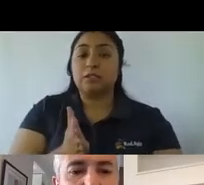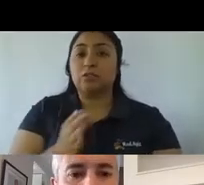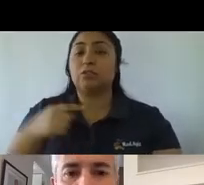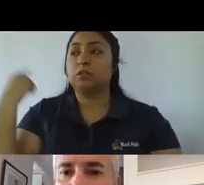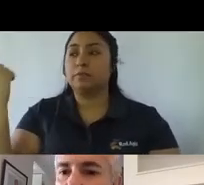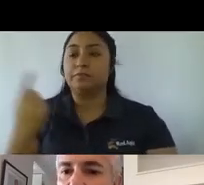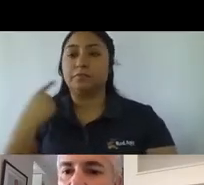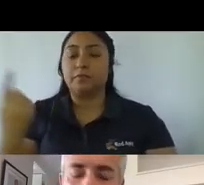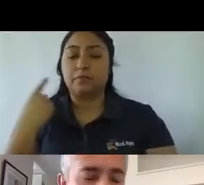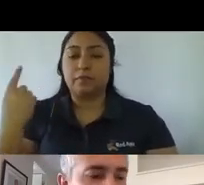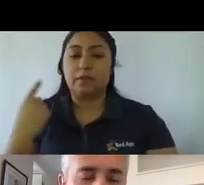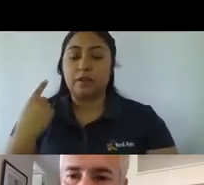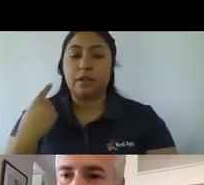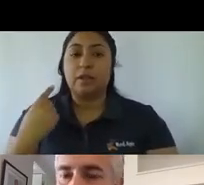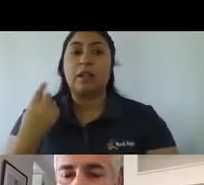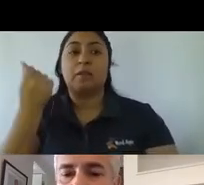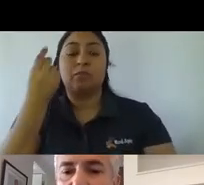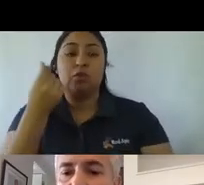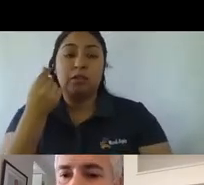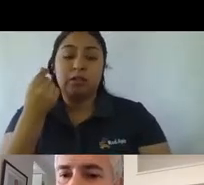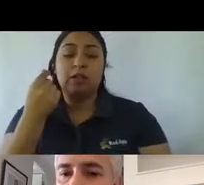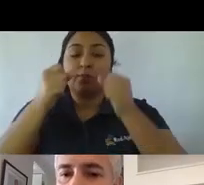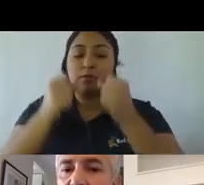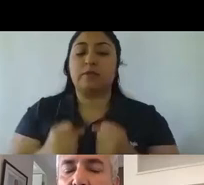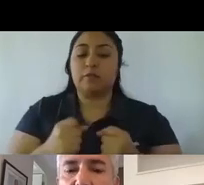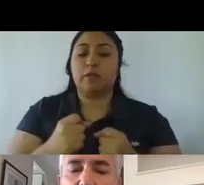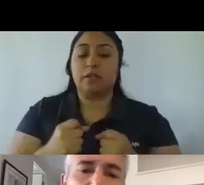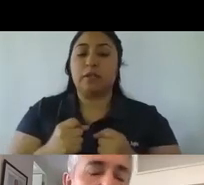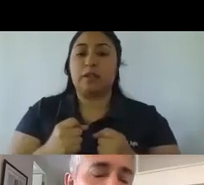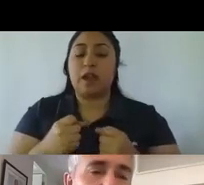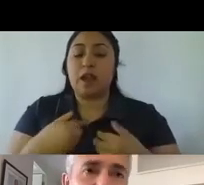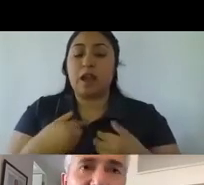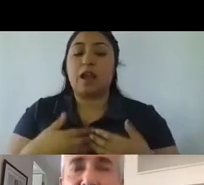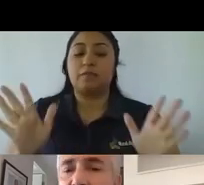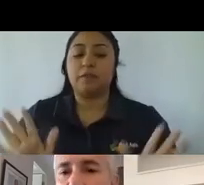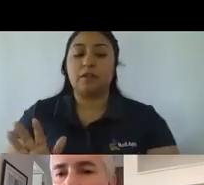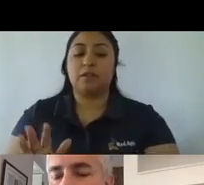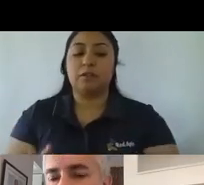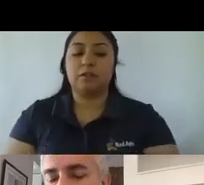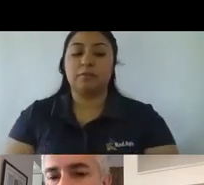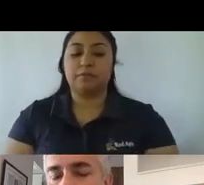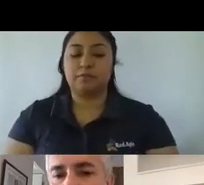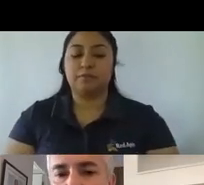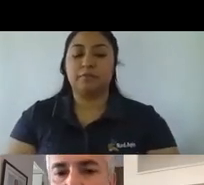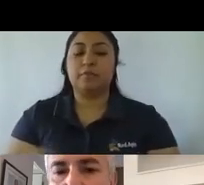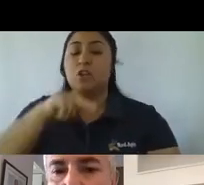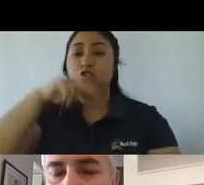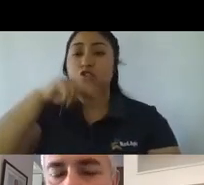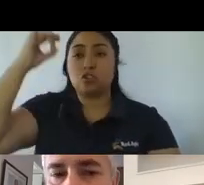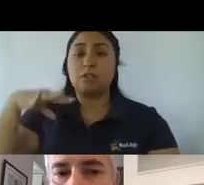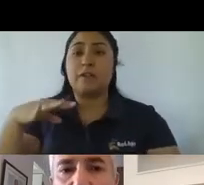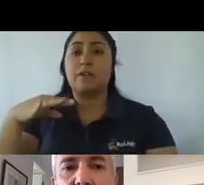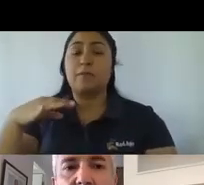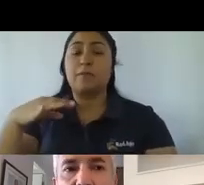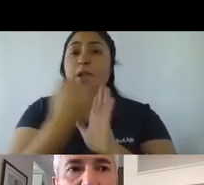sea planetaria en una, en una posibilidad bastante abierta, nosotros sabemos que vamos a tener índices de crecimiento súper